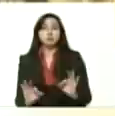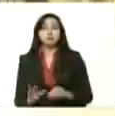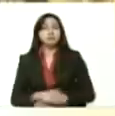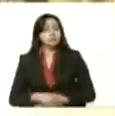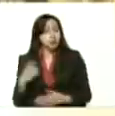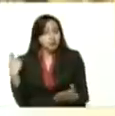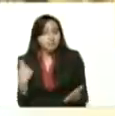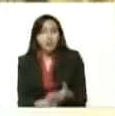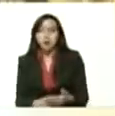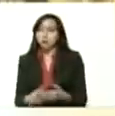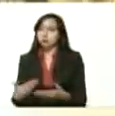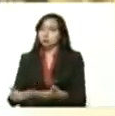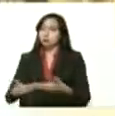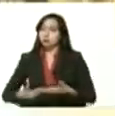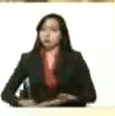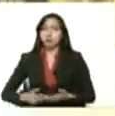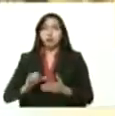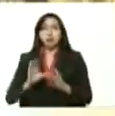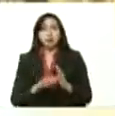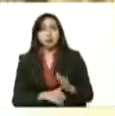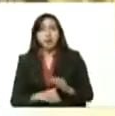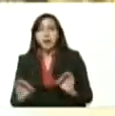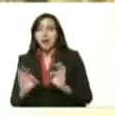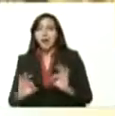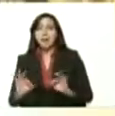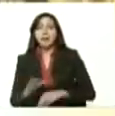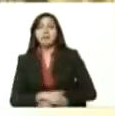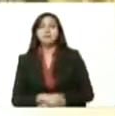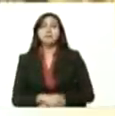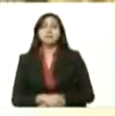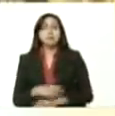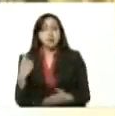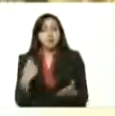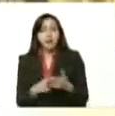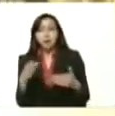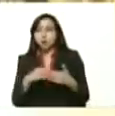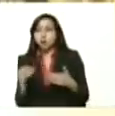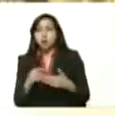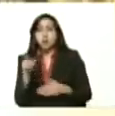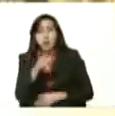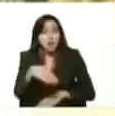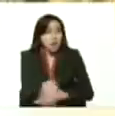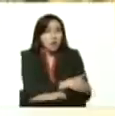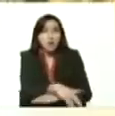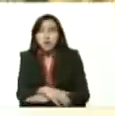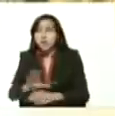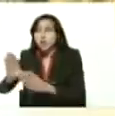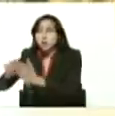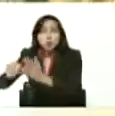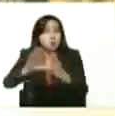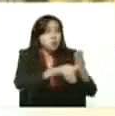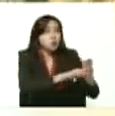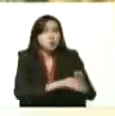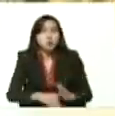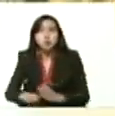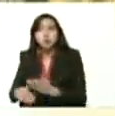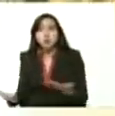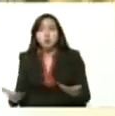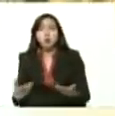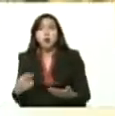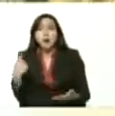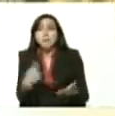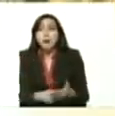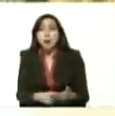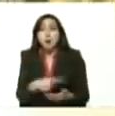me dan vuelto, no dan vuelto en las calles, en el pago en divisas, no dan vuelto en las calles y le quitan a la gente y le quieren pagar